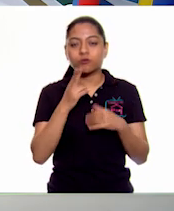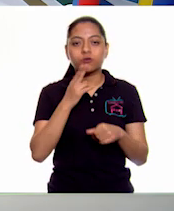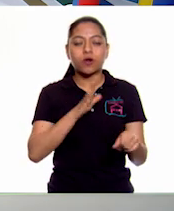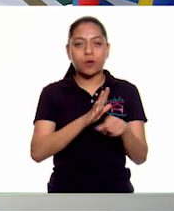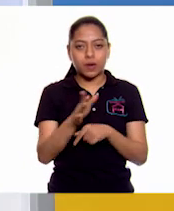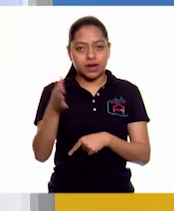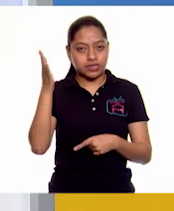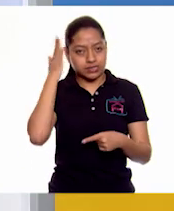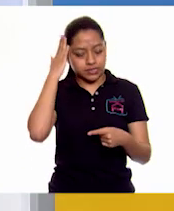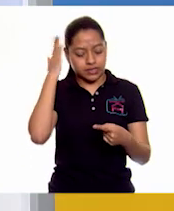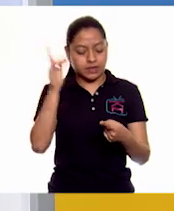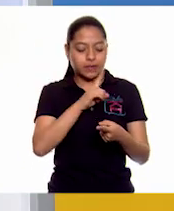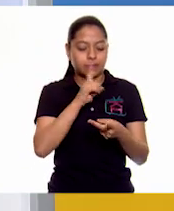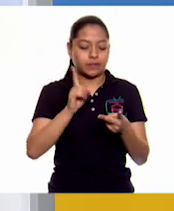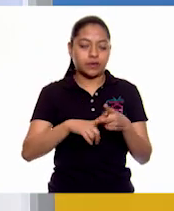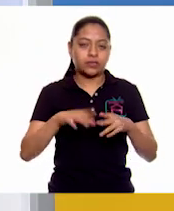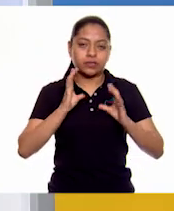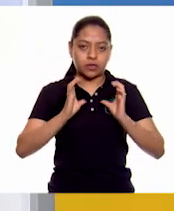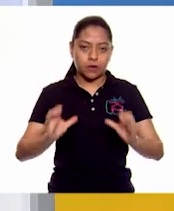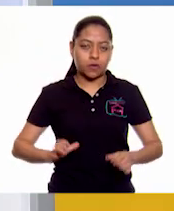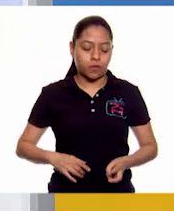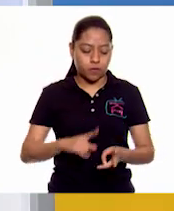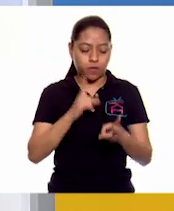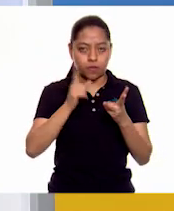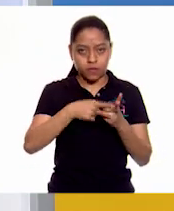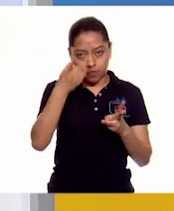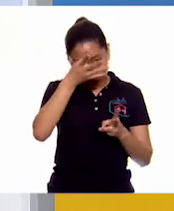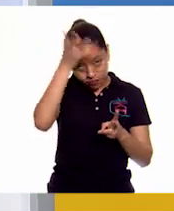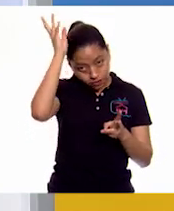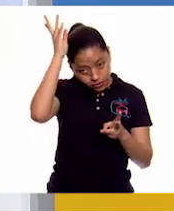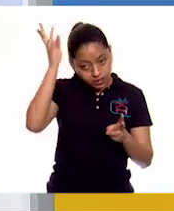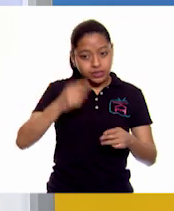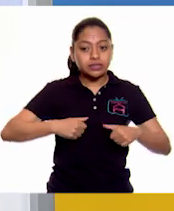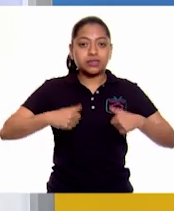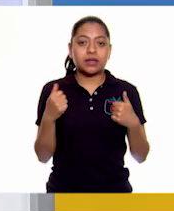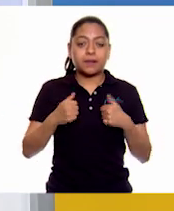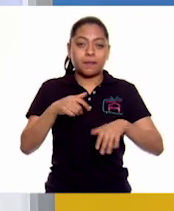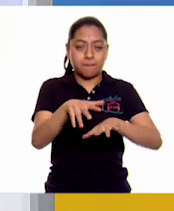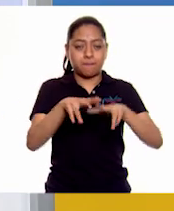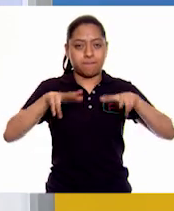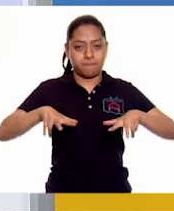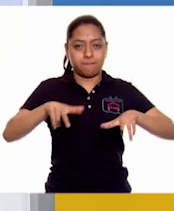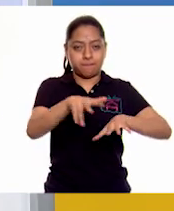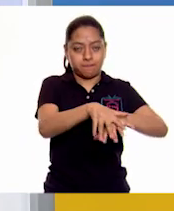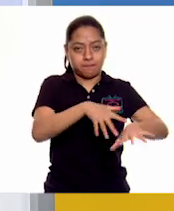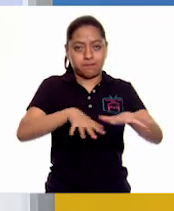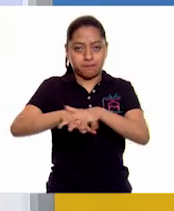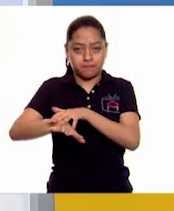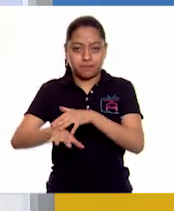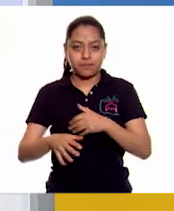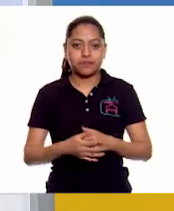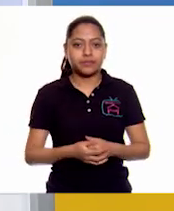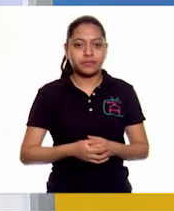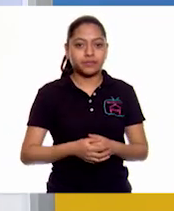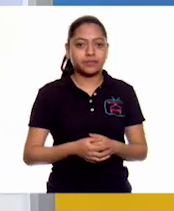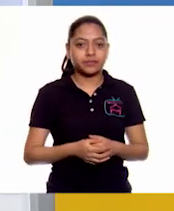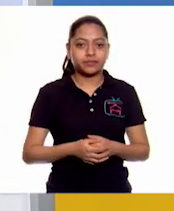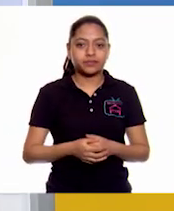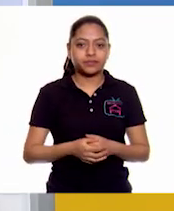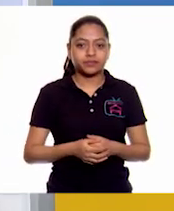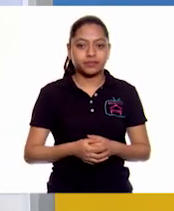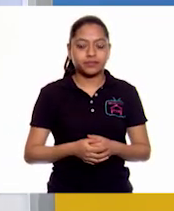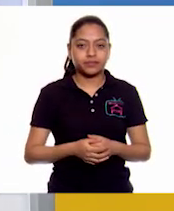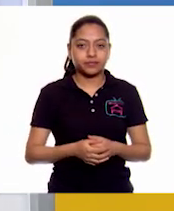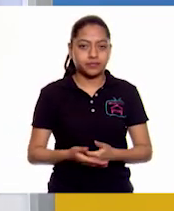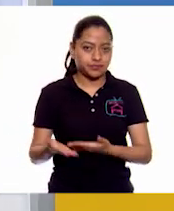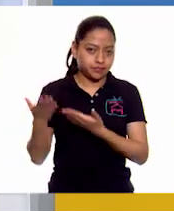cabeza, el cuerpo, cresta, patas y pico, cola, la alita, y iniciamos con un gallito, la operación